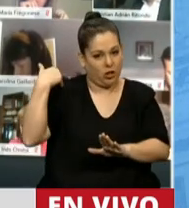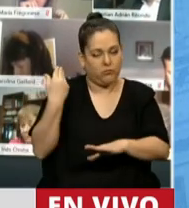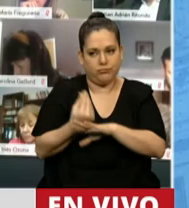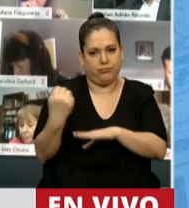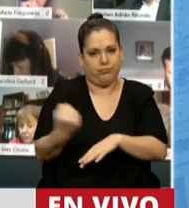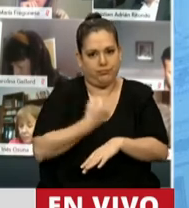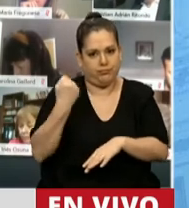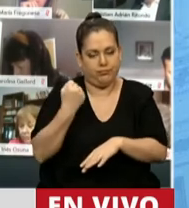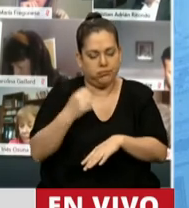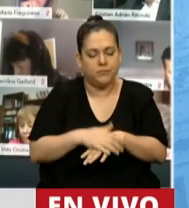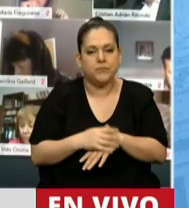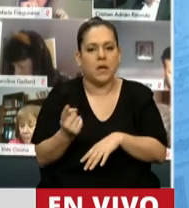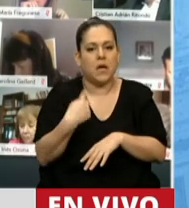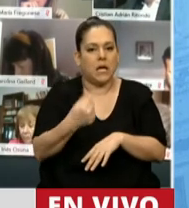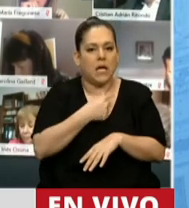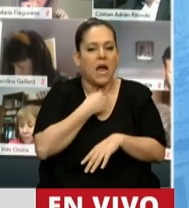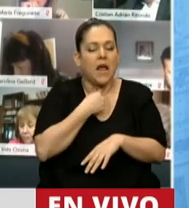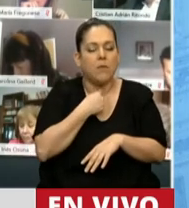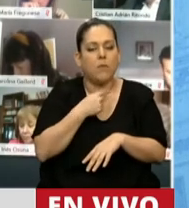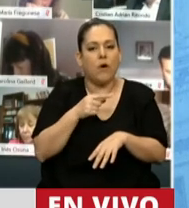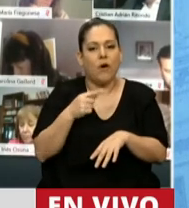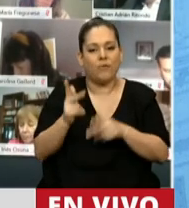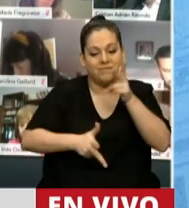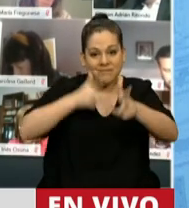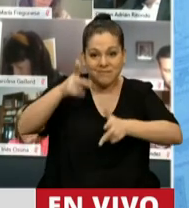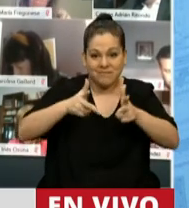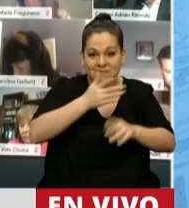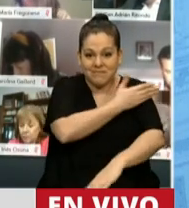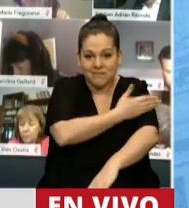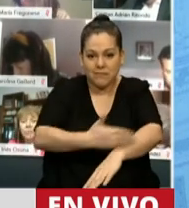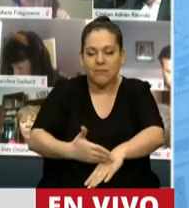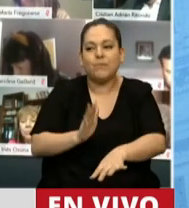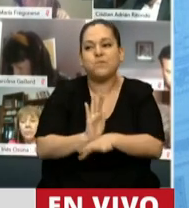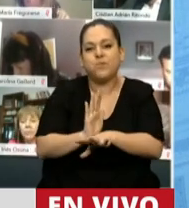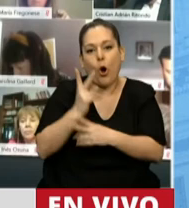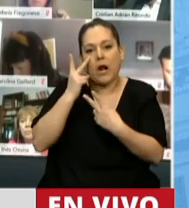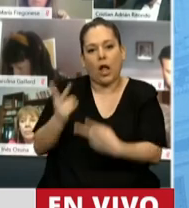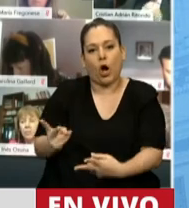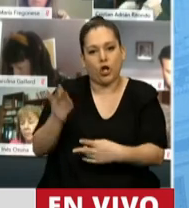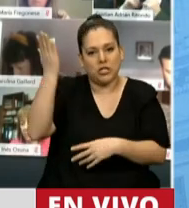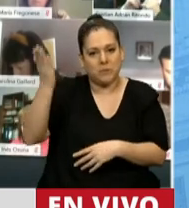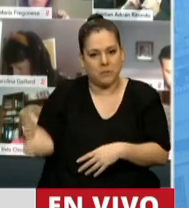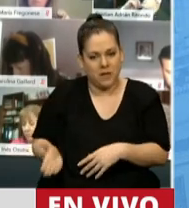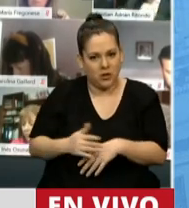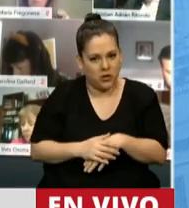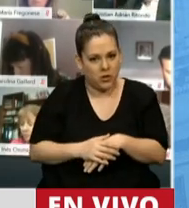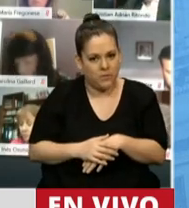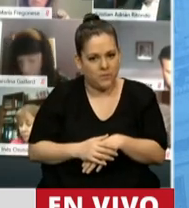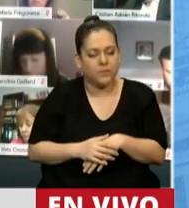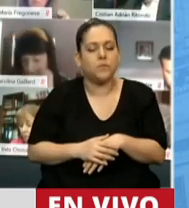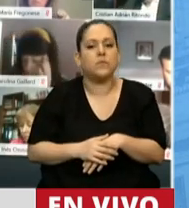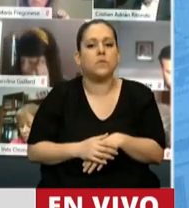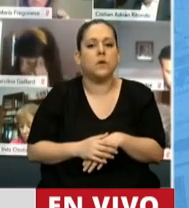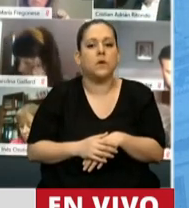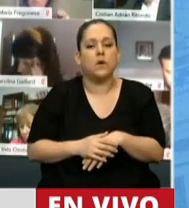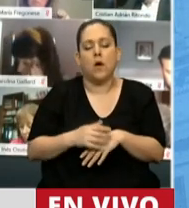Queremos señalar con nuestras palabras ese reconocimiento. No me voy a referir